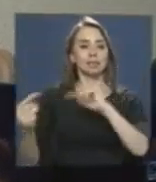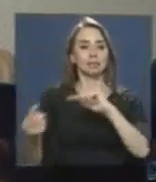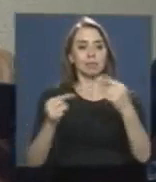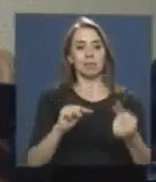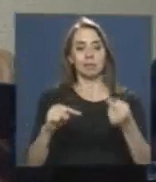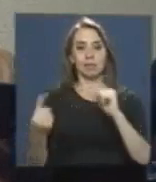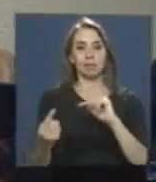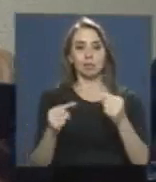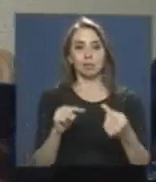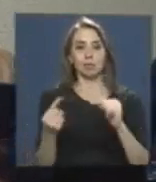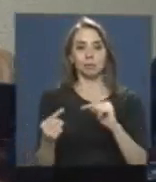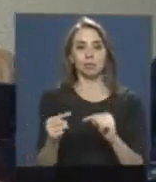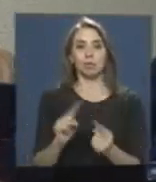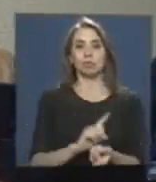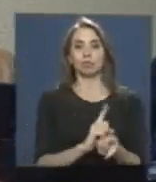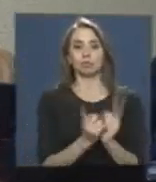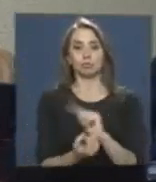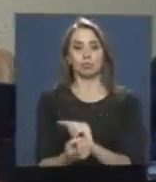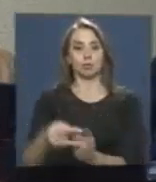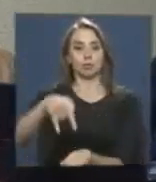lleva a este Parlamento.